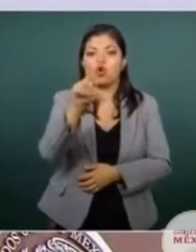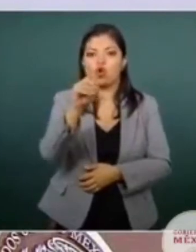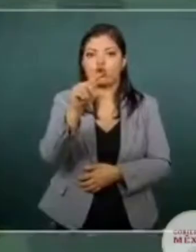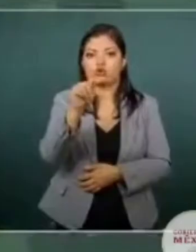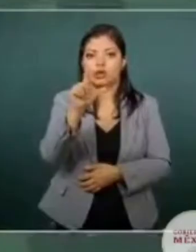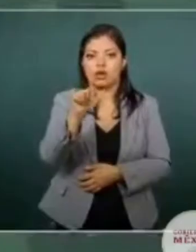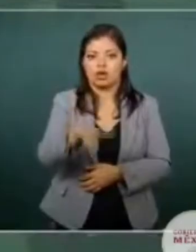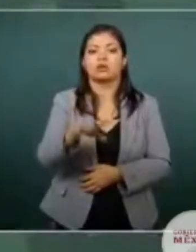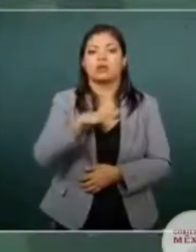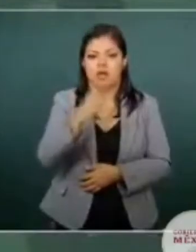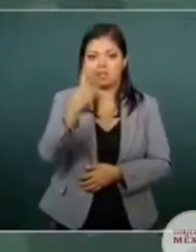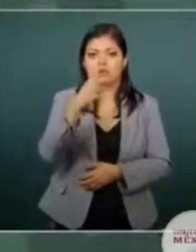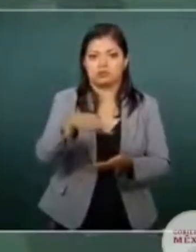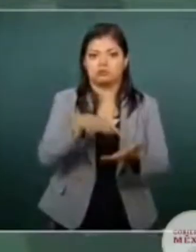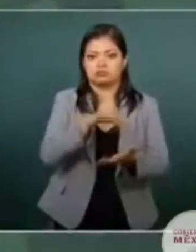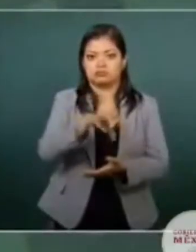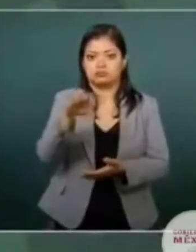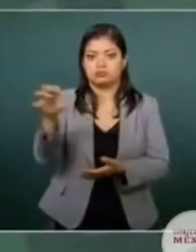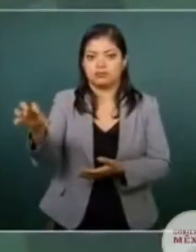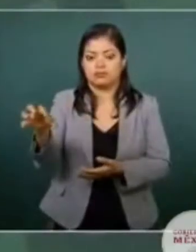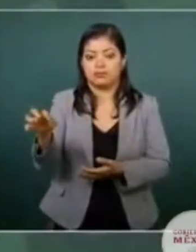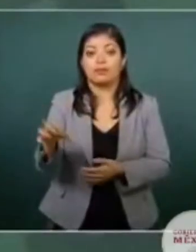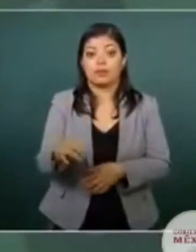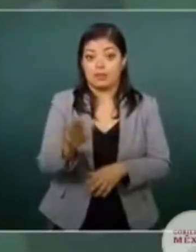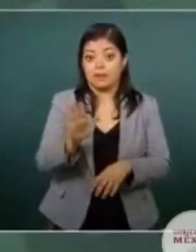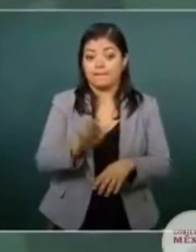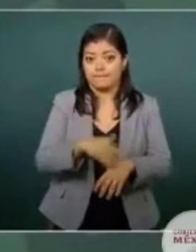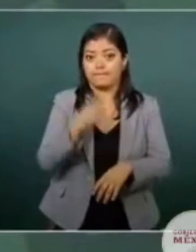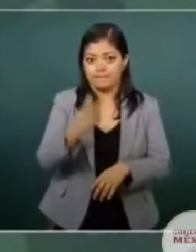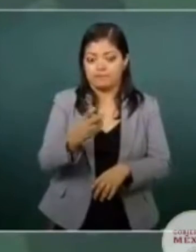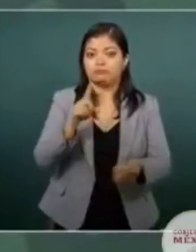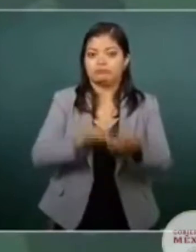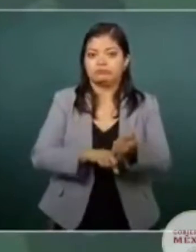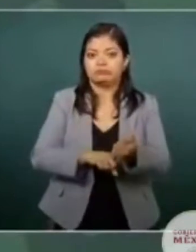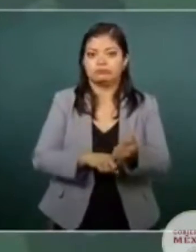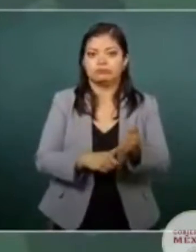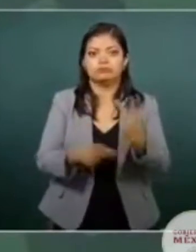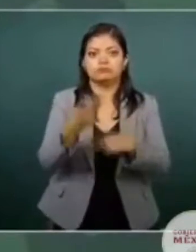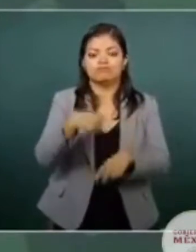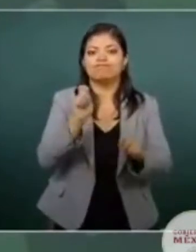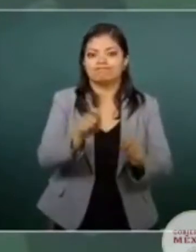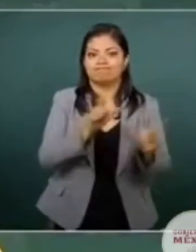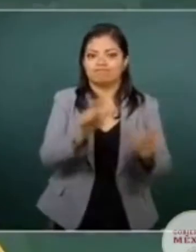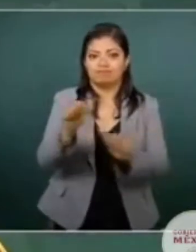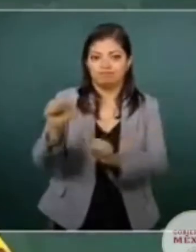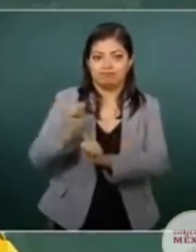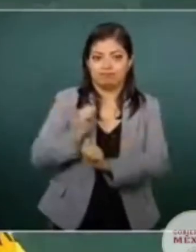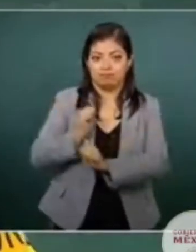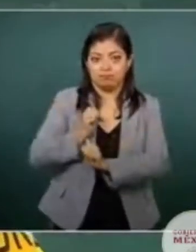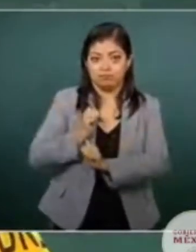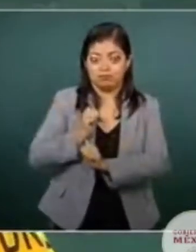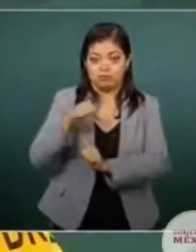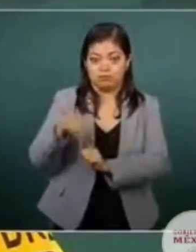tres instalaciones. Entonces, esta presencia de la Guardia Nacional, estas instalaciones de la Guardia